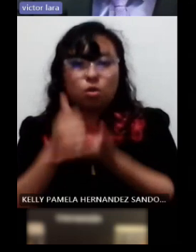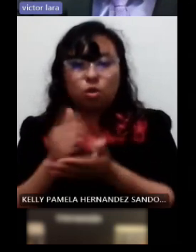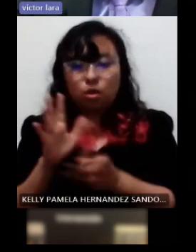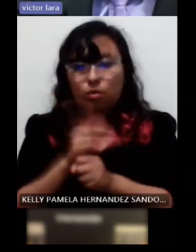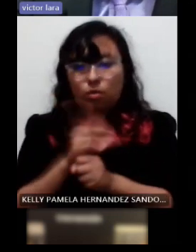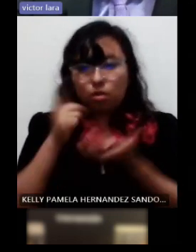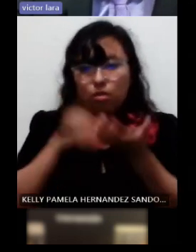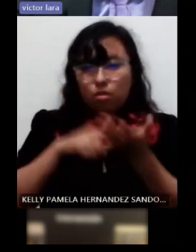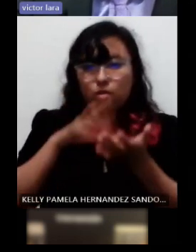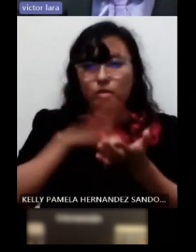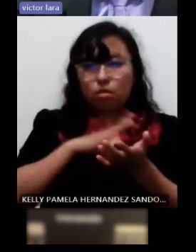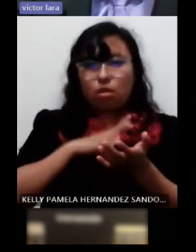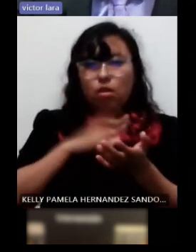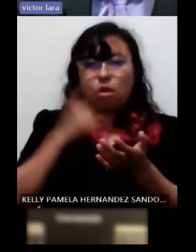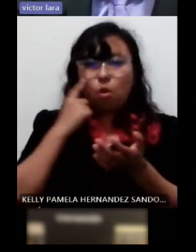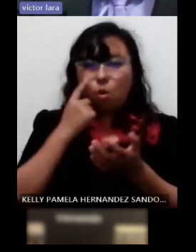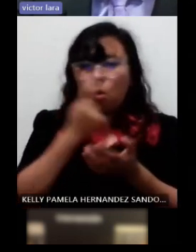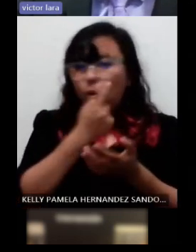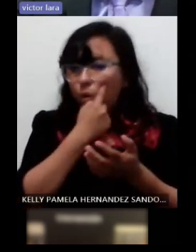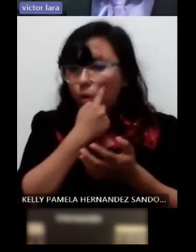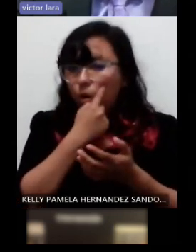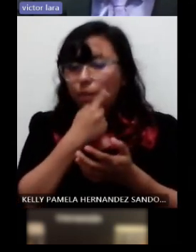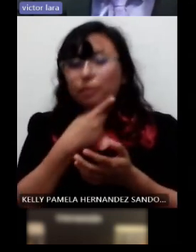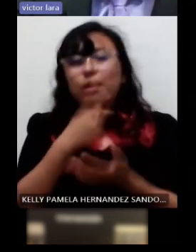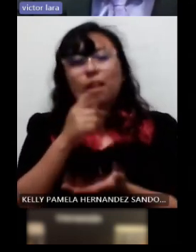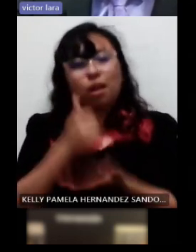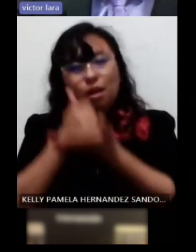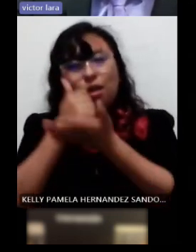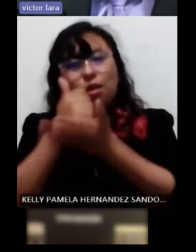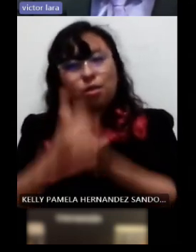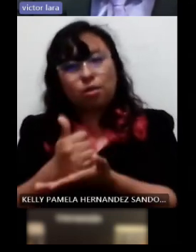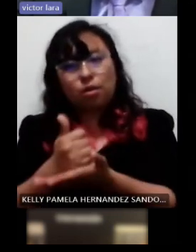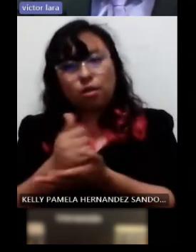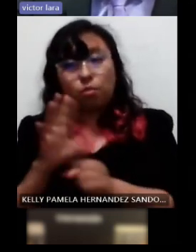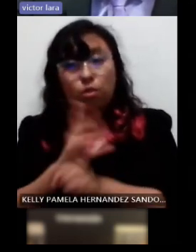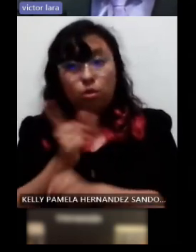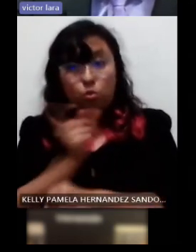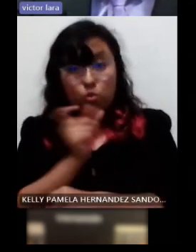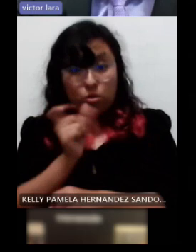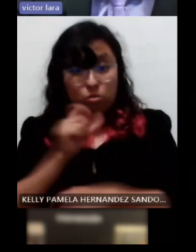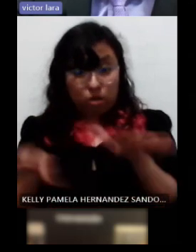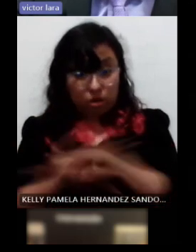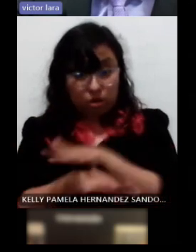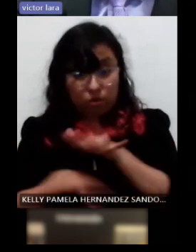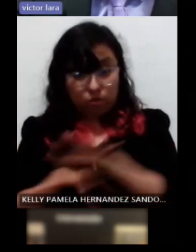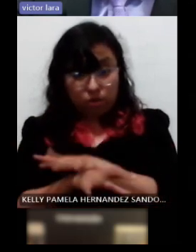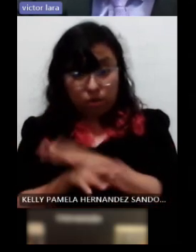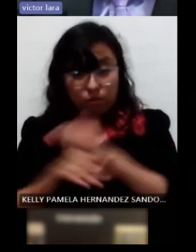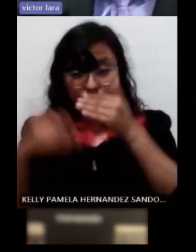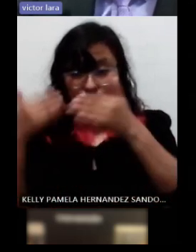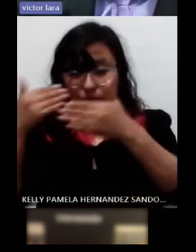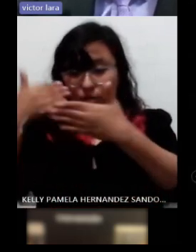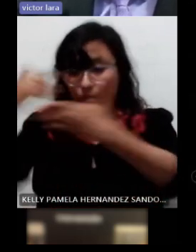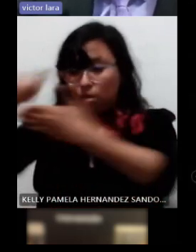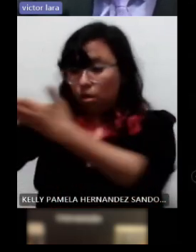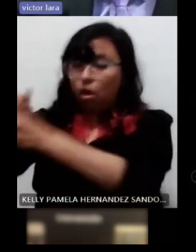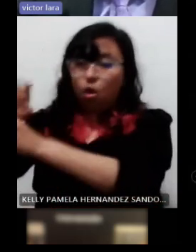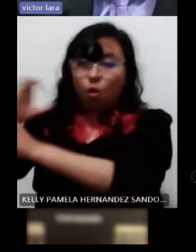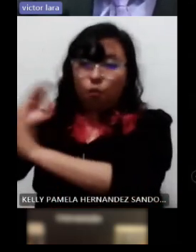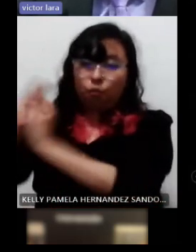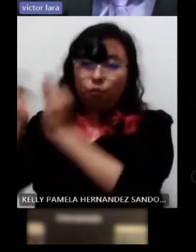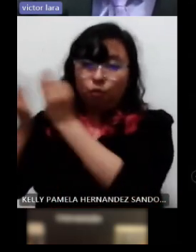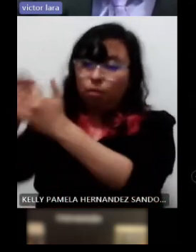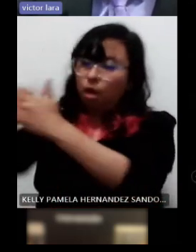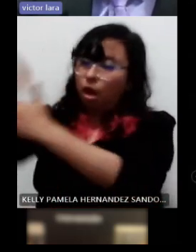en retina esto muchas ocasiones les favorece cuando cambiamos el contraste entre el fondo y la figura entonces